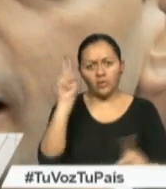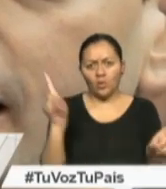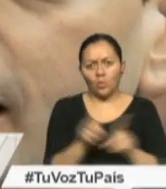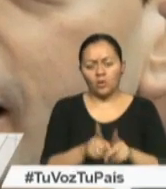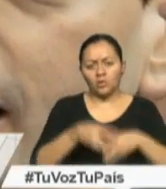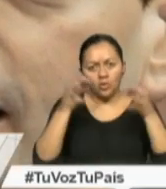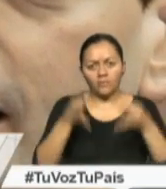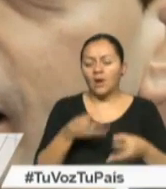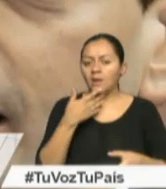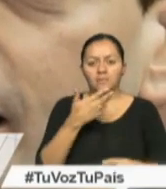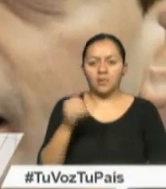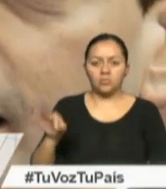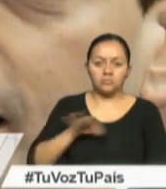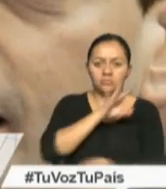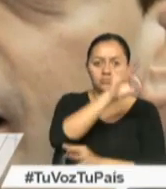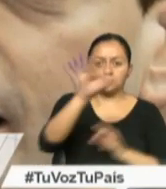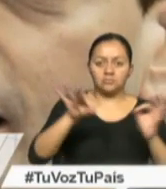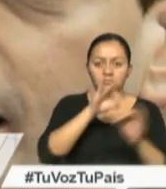confirmación